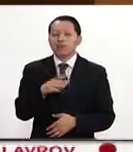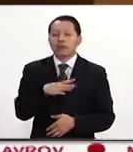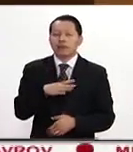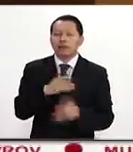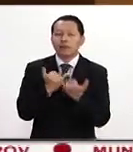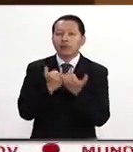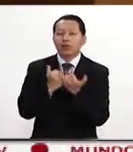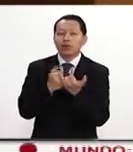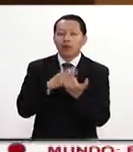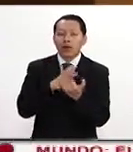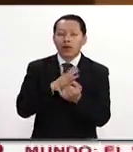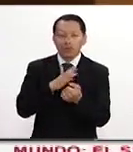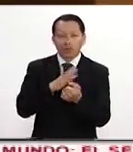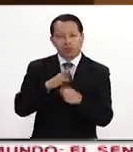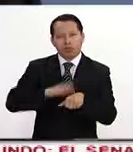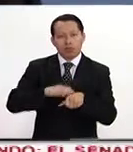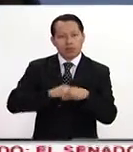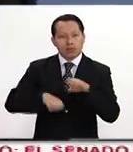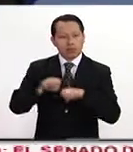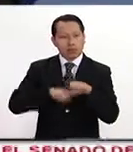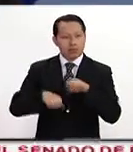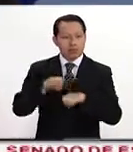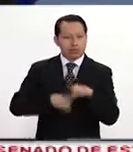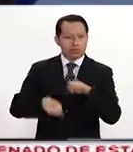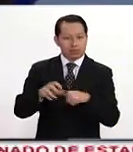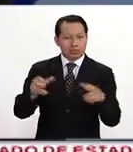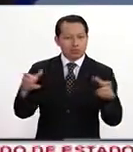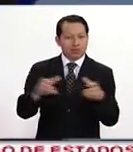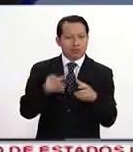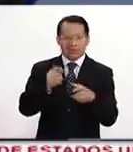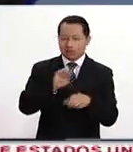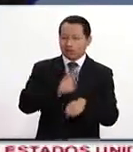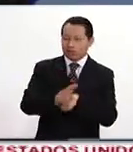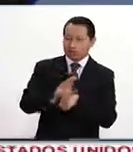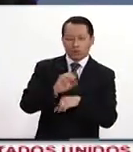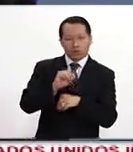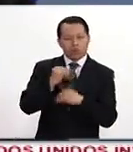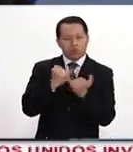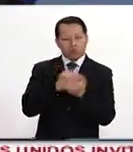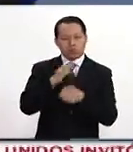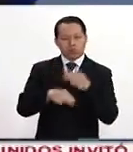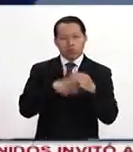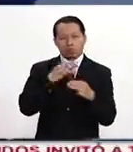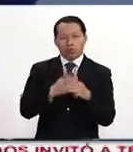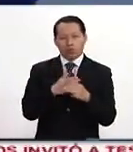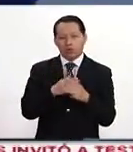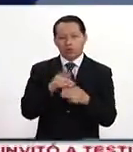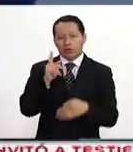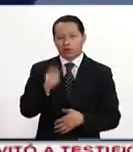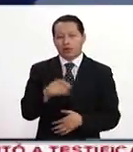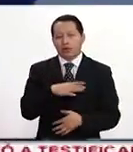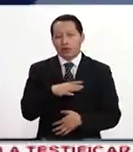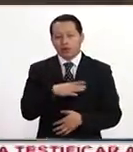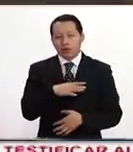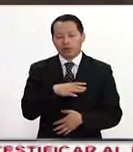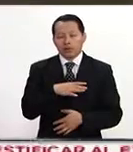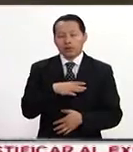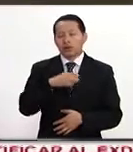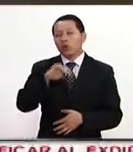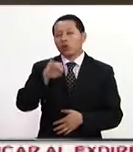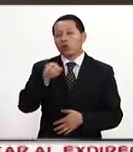uno de los mayores empresarios del sector kármico, no solo de Brasil sino del mundo, de una empresa JBS,